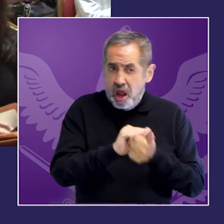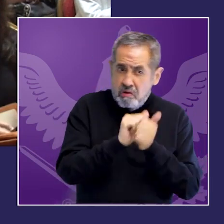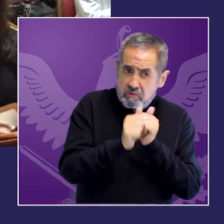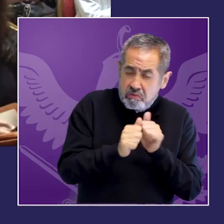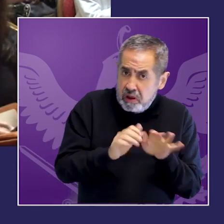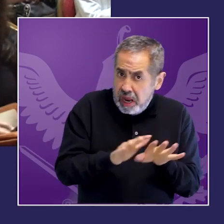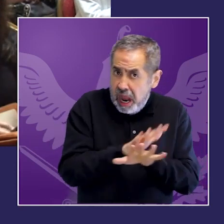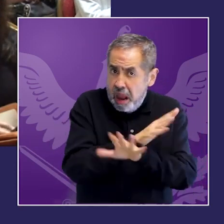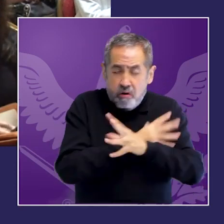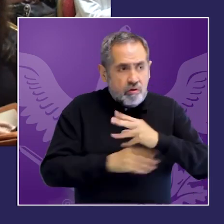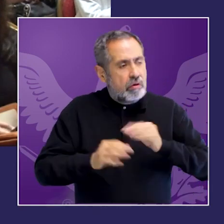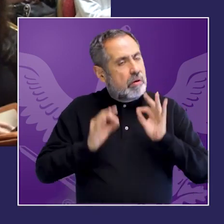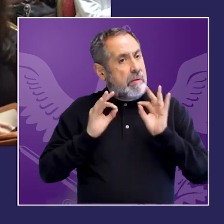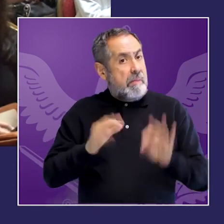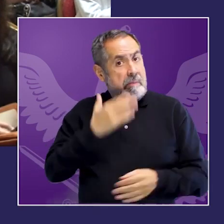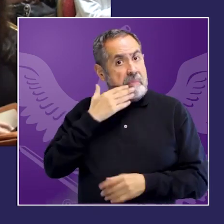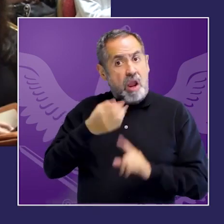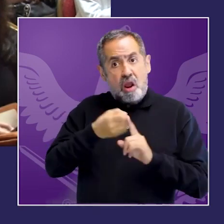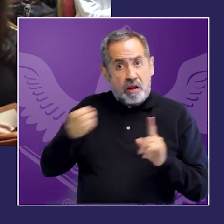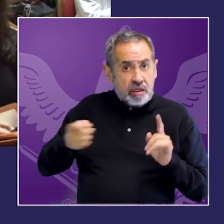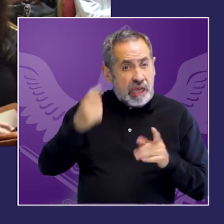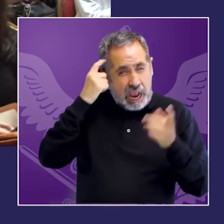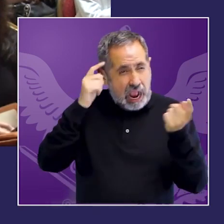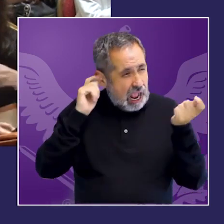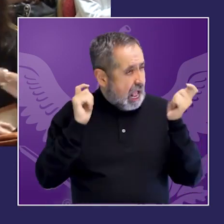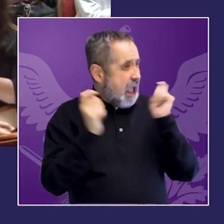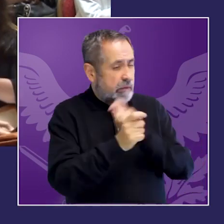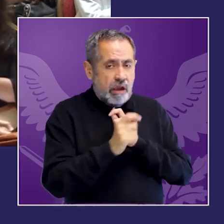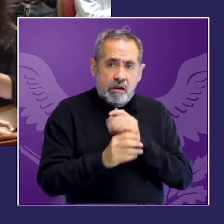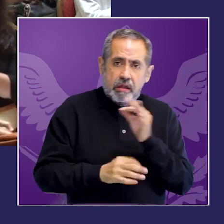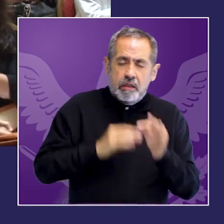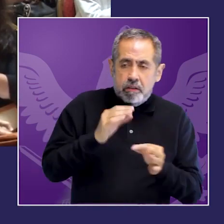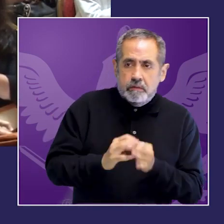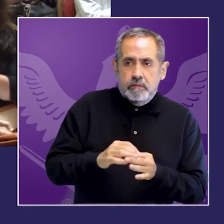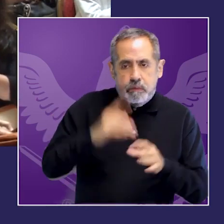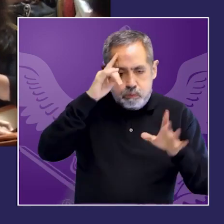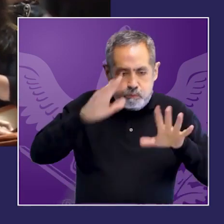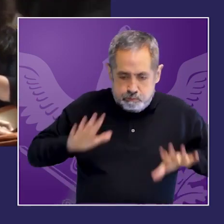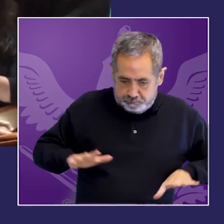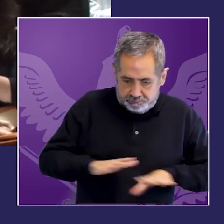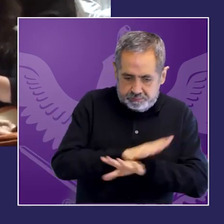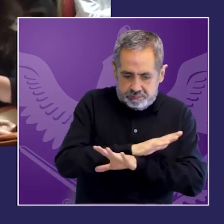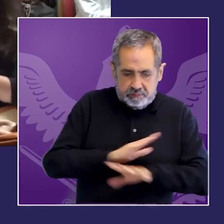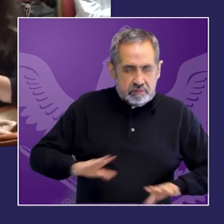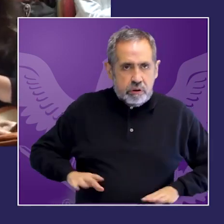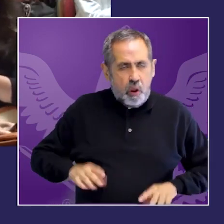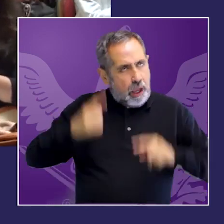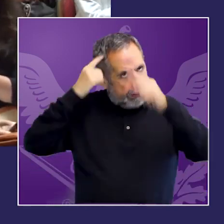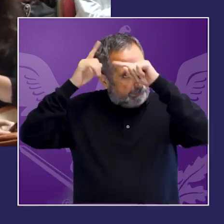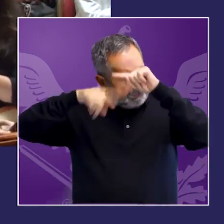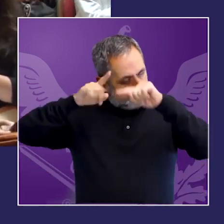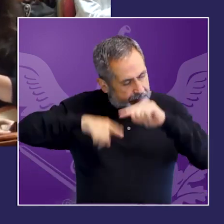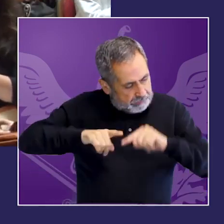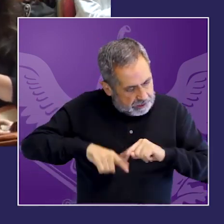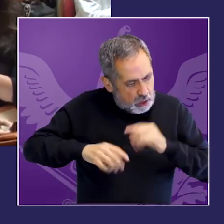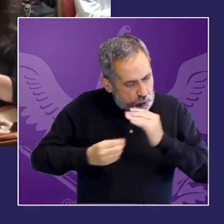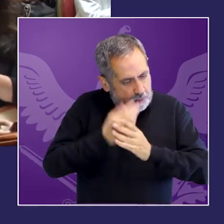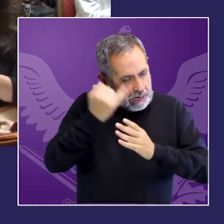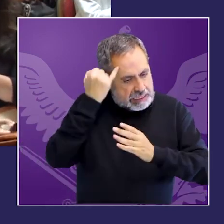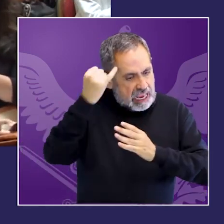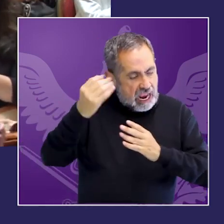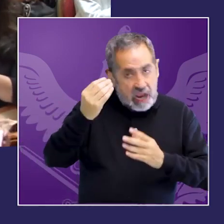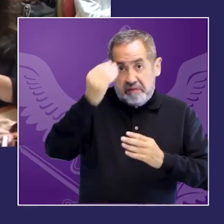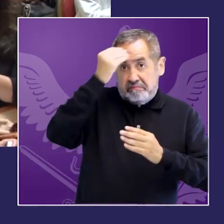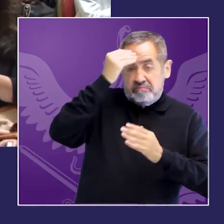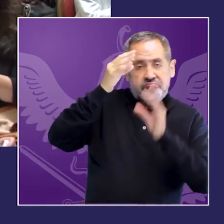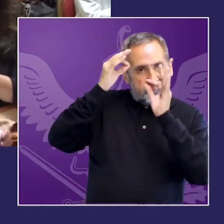o desestructurarse en cuanto a ese patrón que viene repitiendo estamos haciendo algo con relación a eso